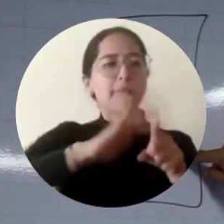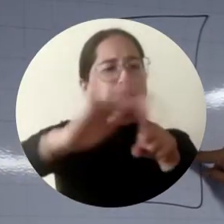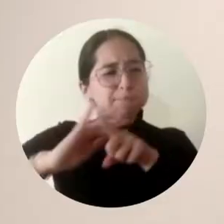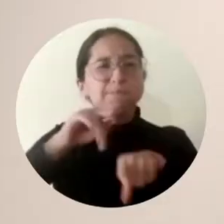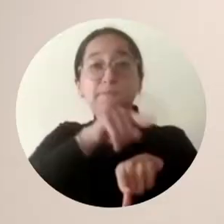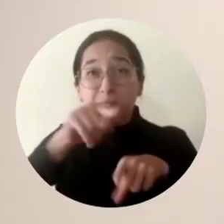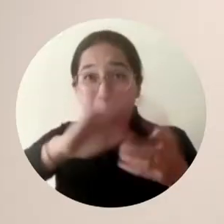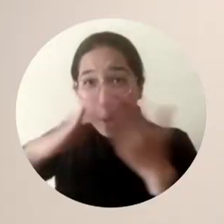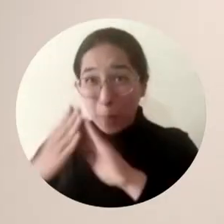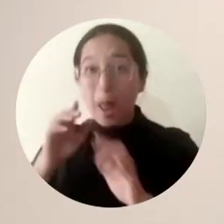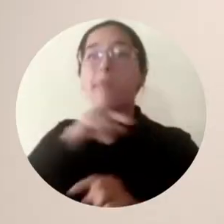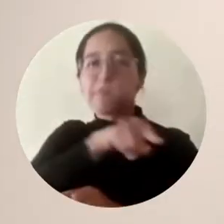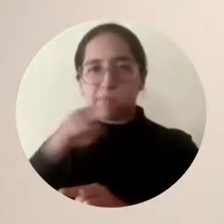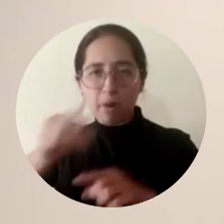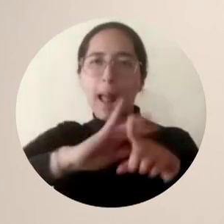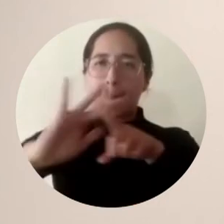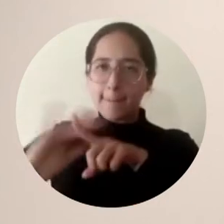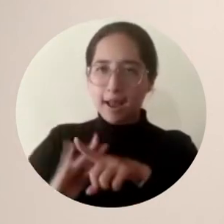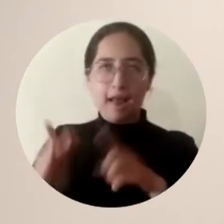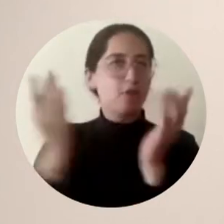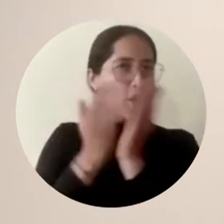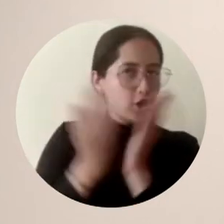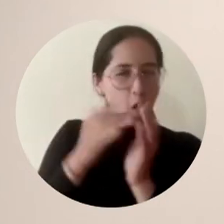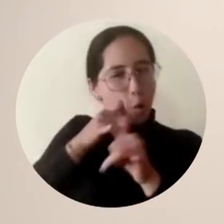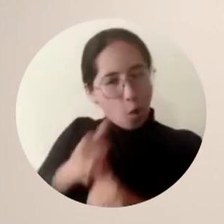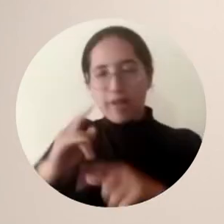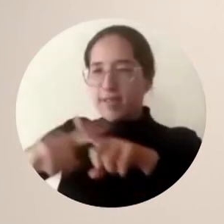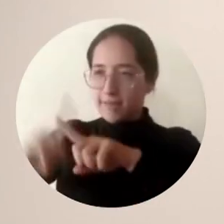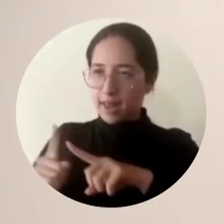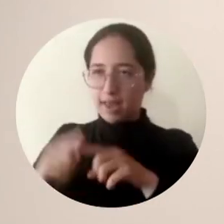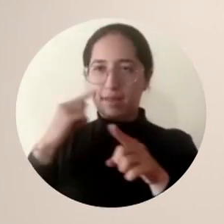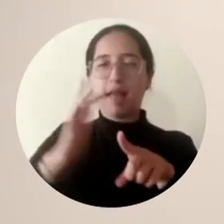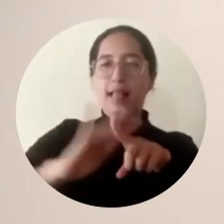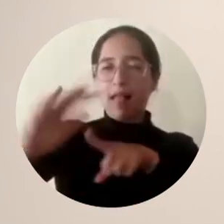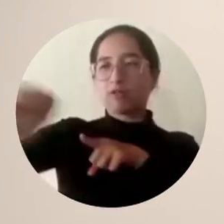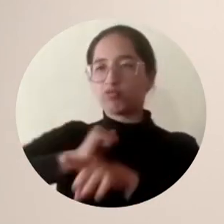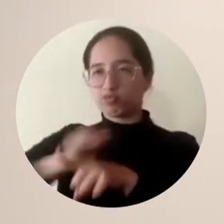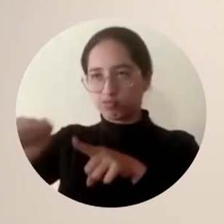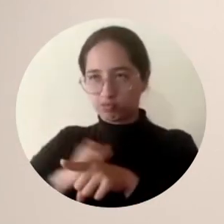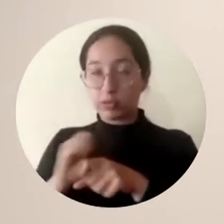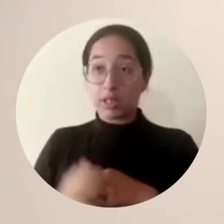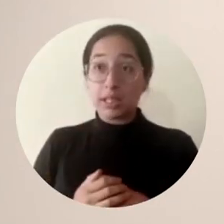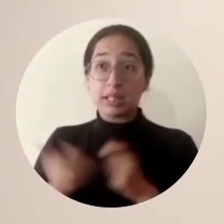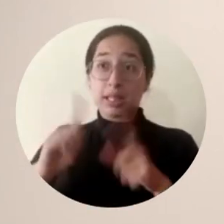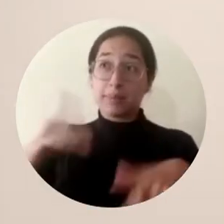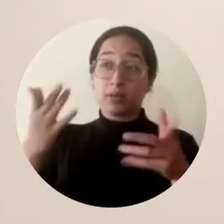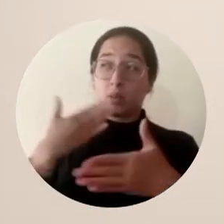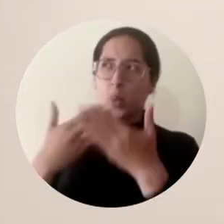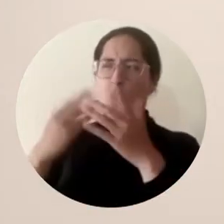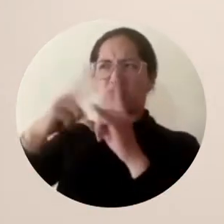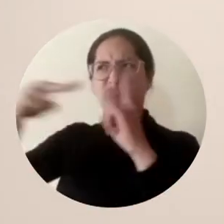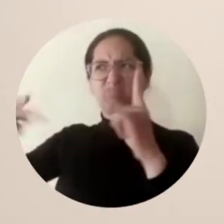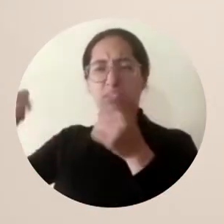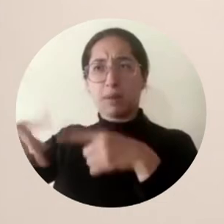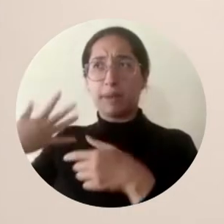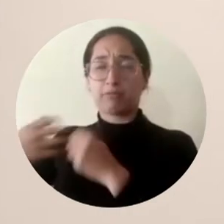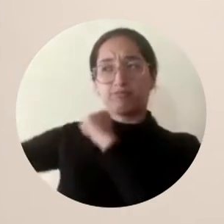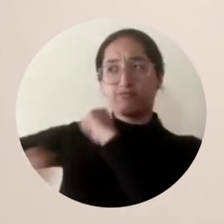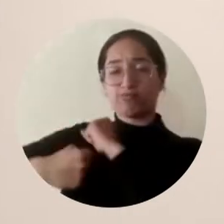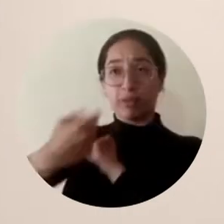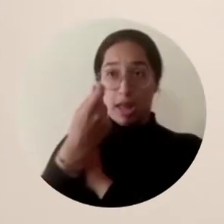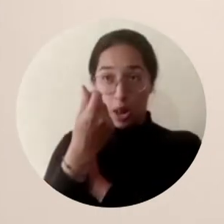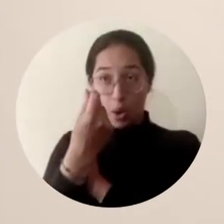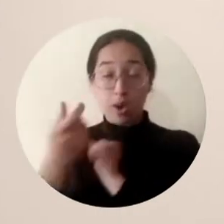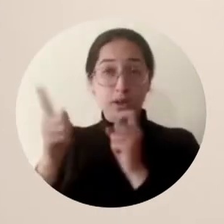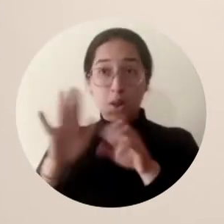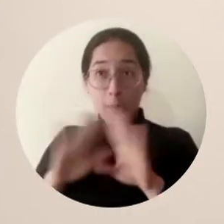educación. Somos los pioneros en estas pasantías financiadas por la Universidad del Magdalena, que también, no solamente es la parte